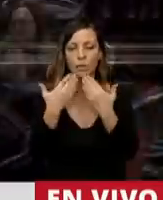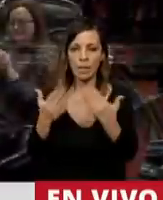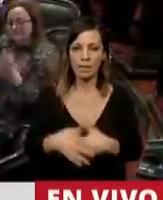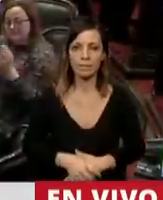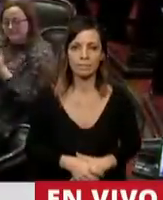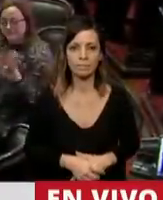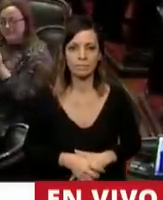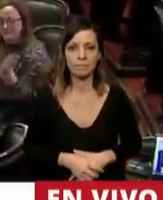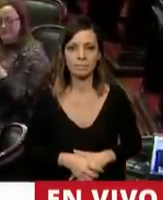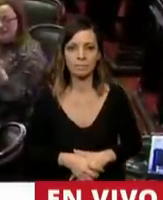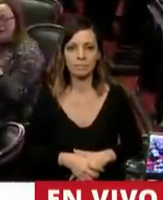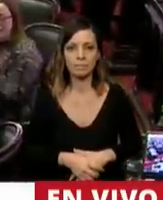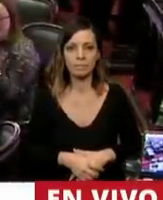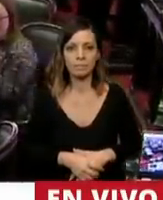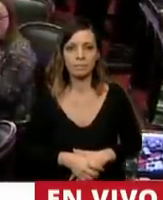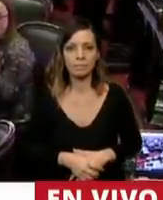Presidente. Gracias.